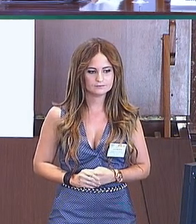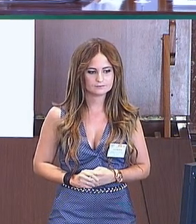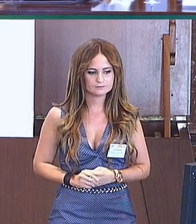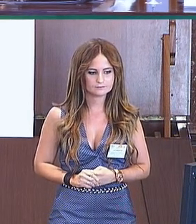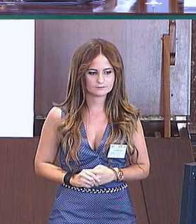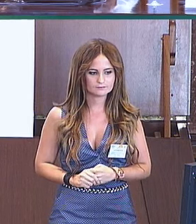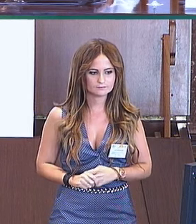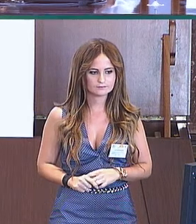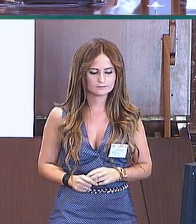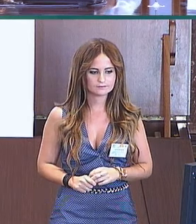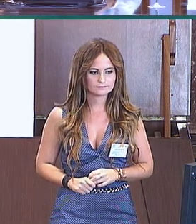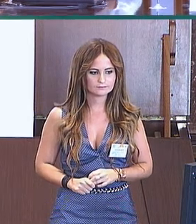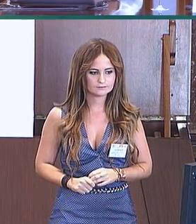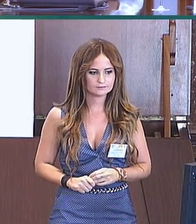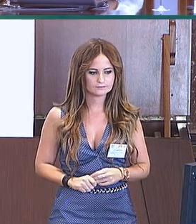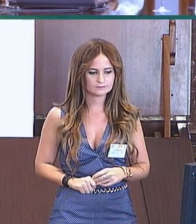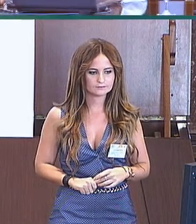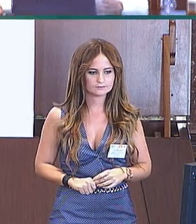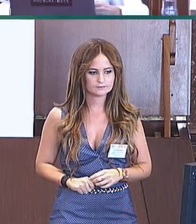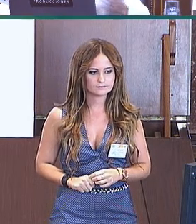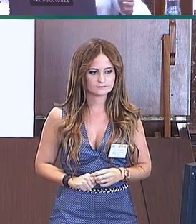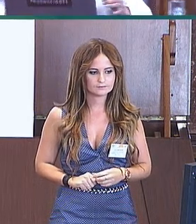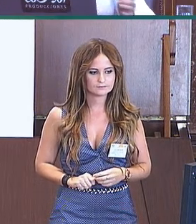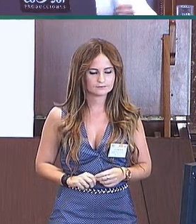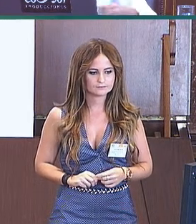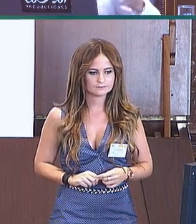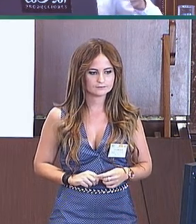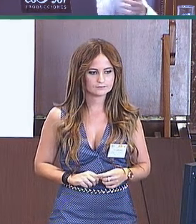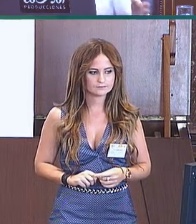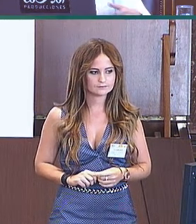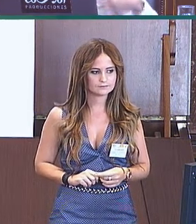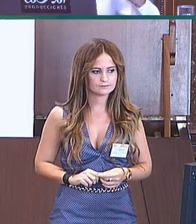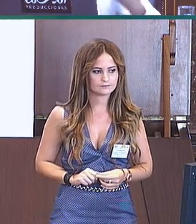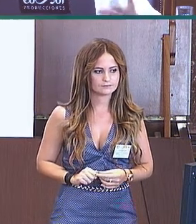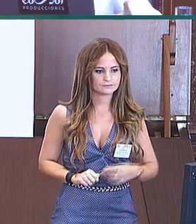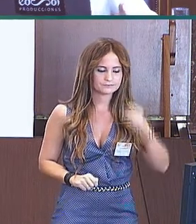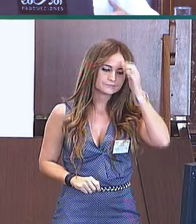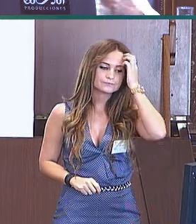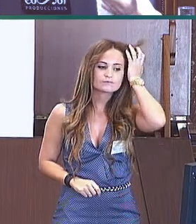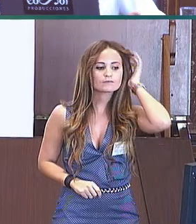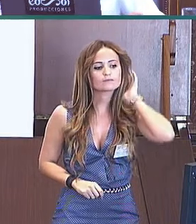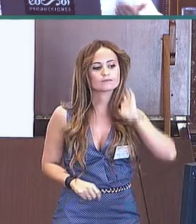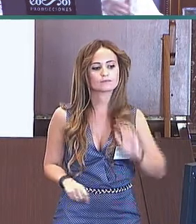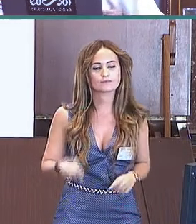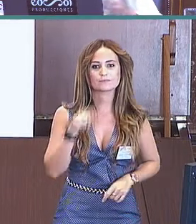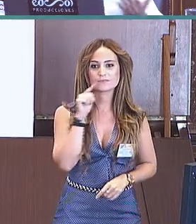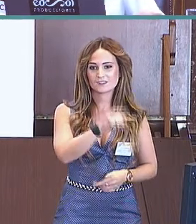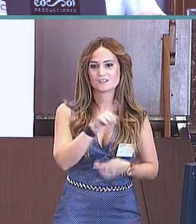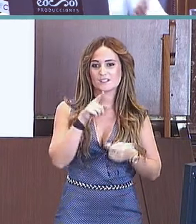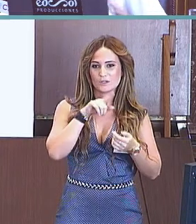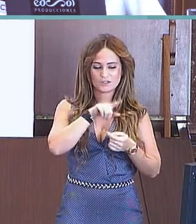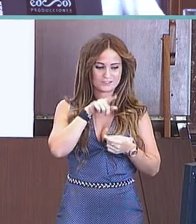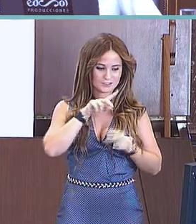utilizan los padres y madres y tienen que ir apuntando las palabras que